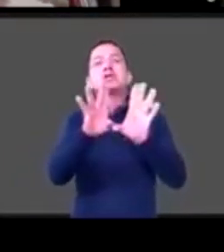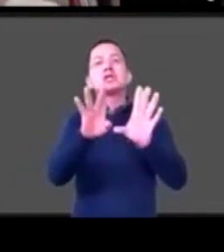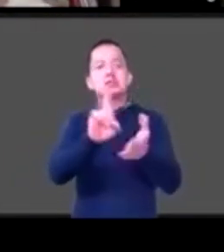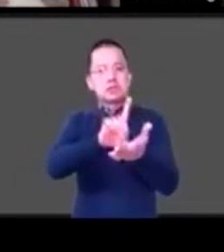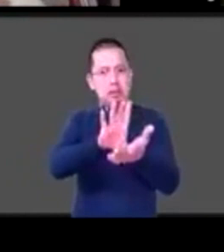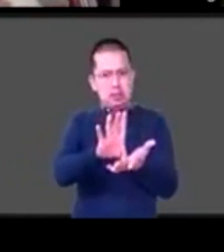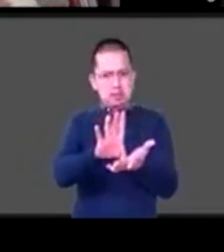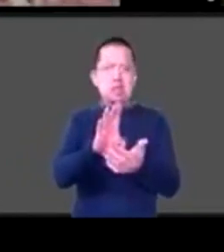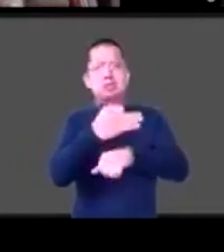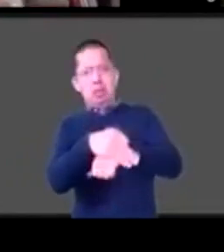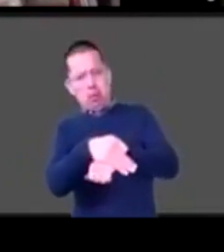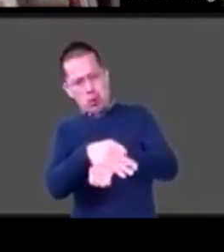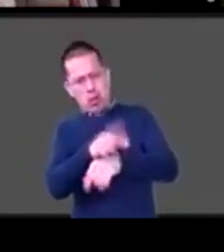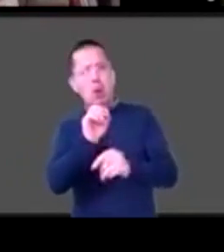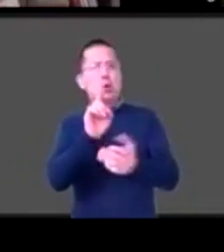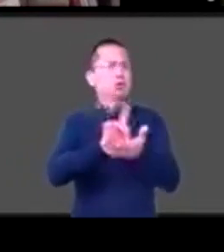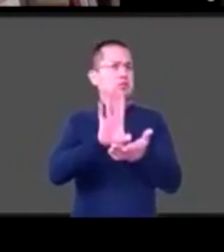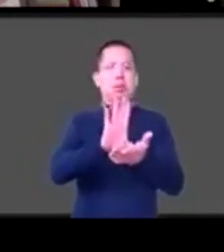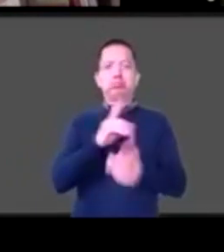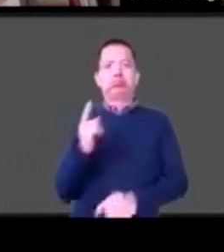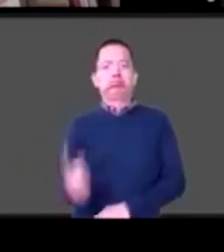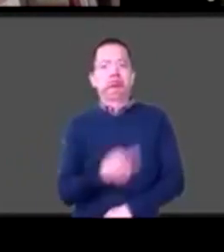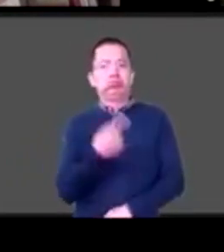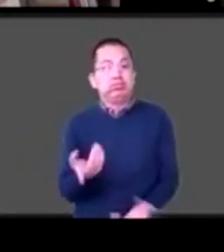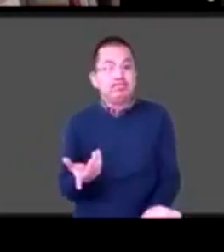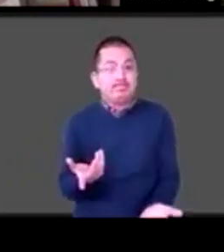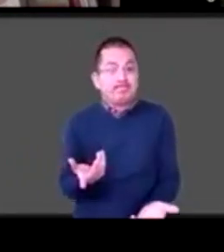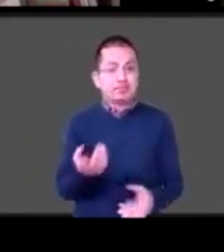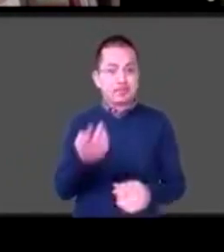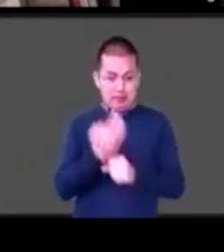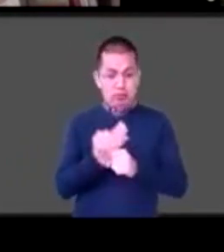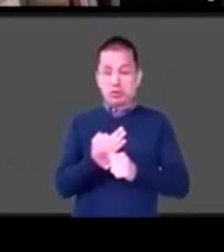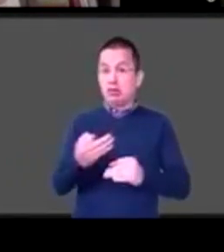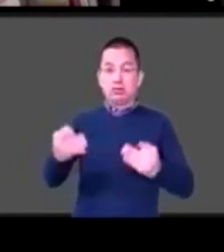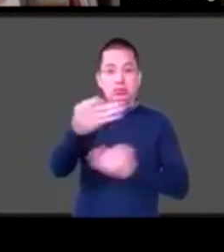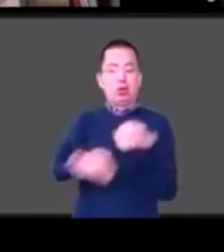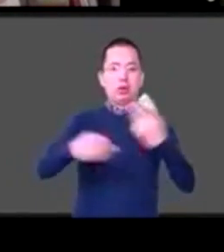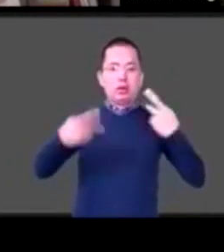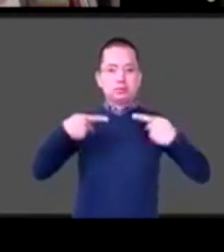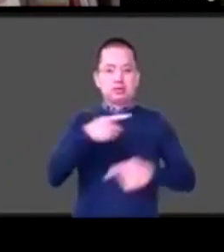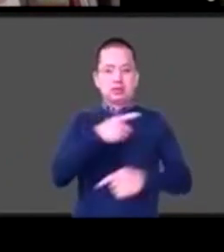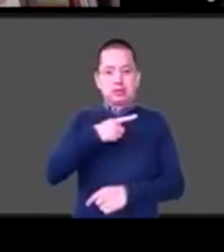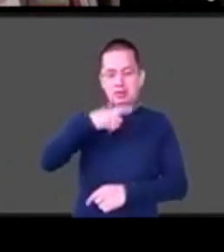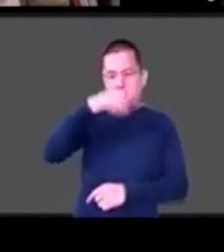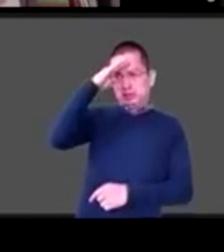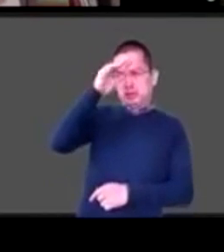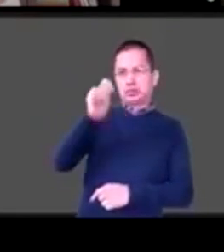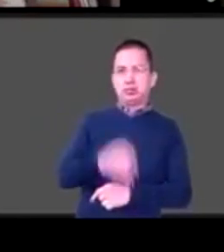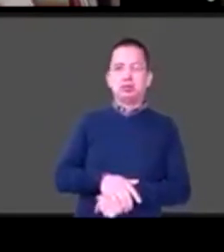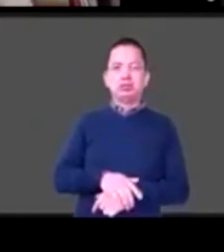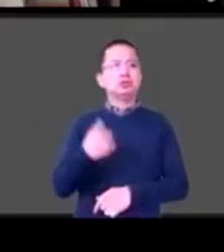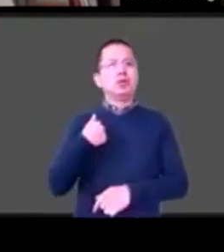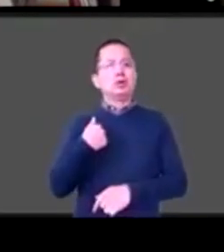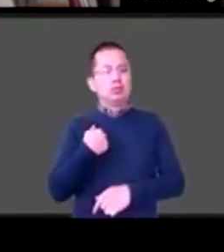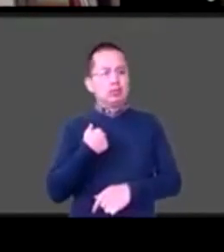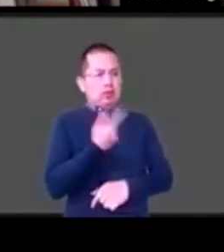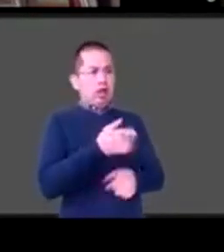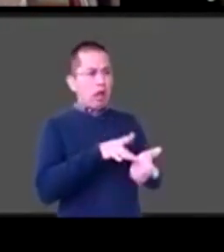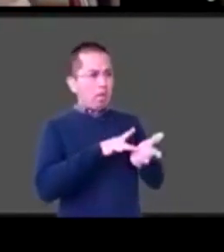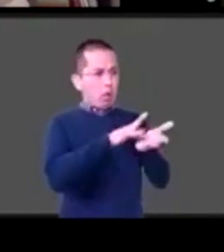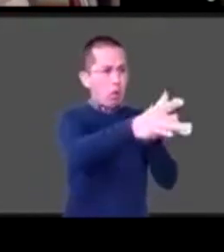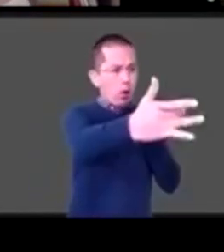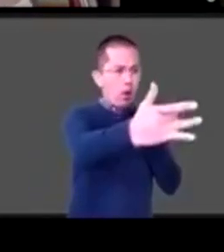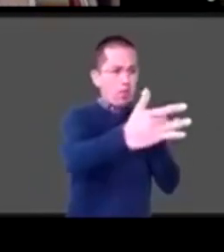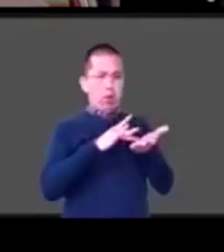momento social donde podemos reflexionar sobre un punto muy importante la solidaridad no solo de las personas sin